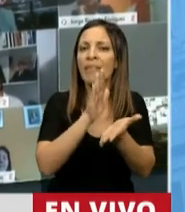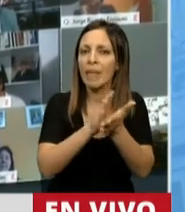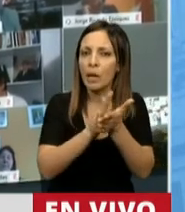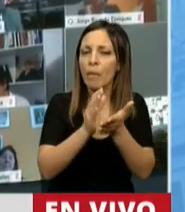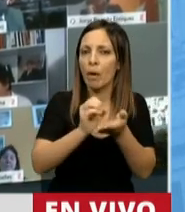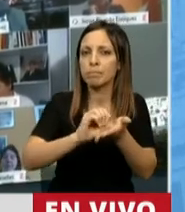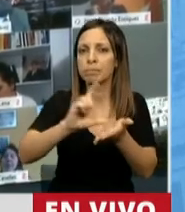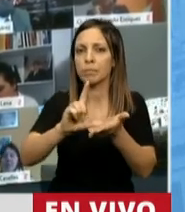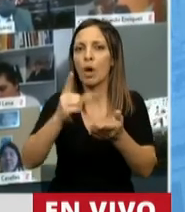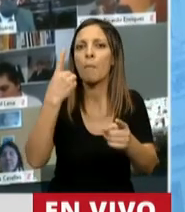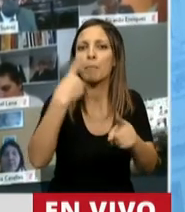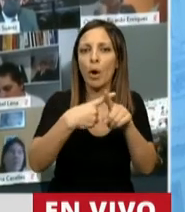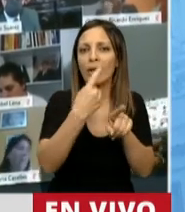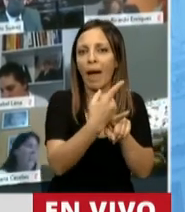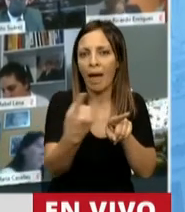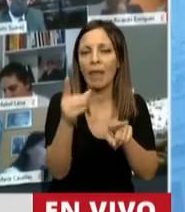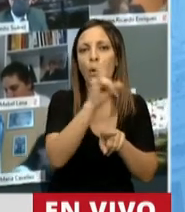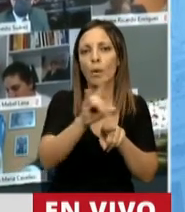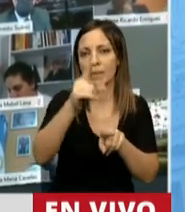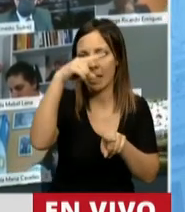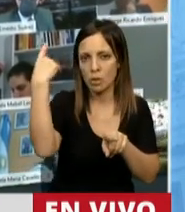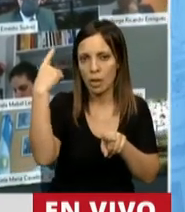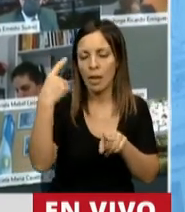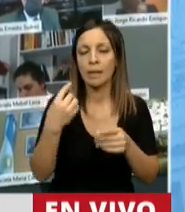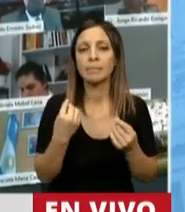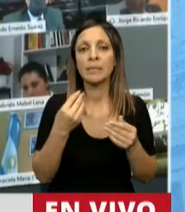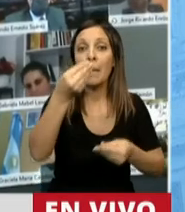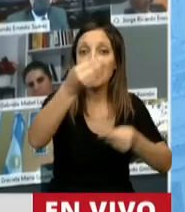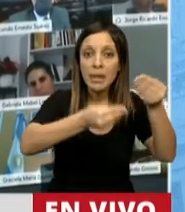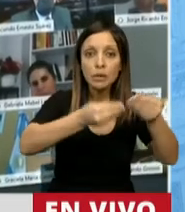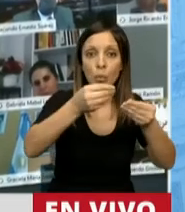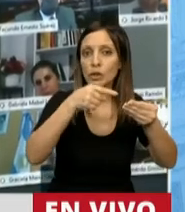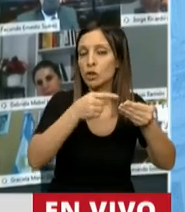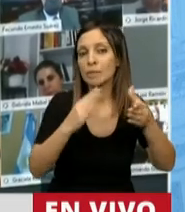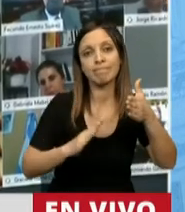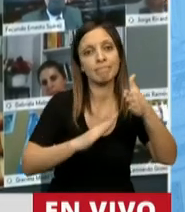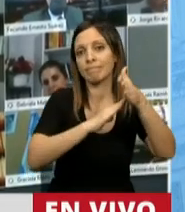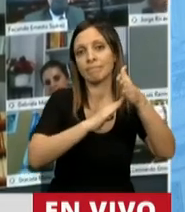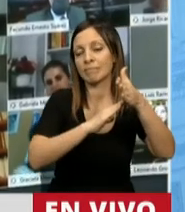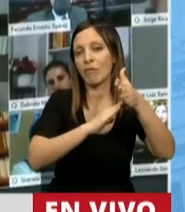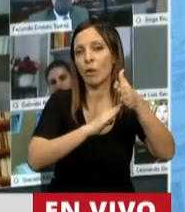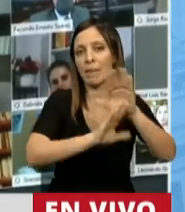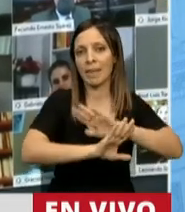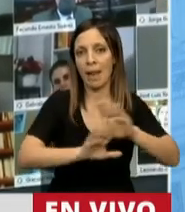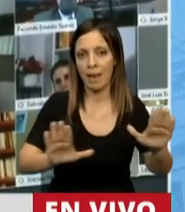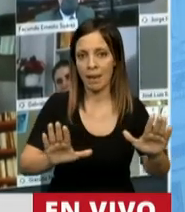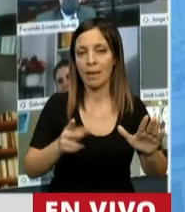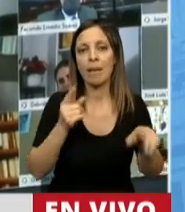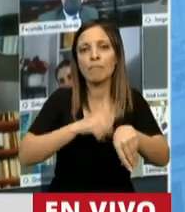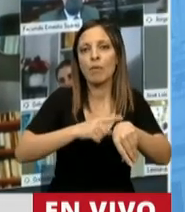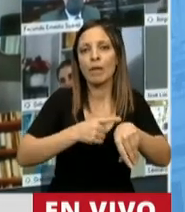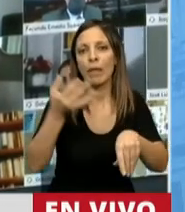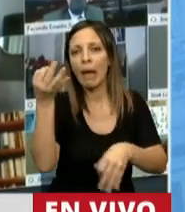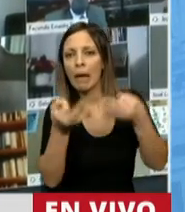por universidades nacionales. Presupuesto es un eje rector. Es una herramienta importantísima a la hora de